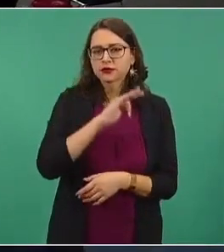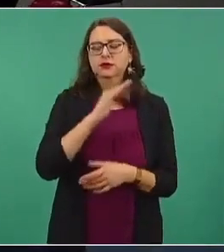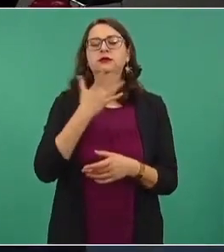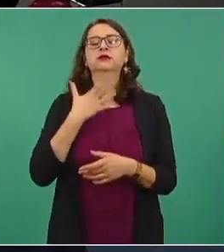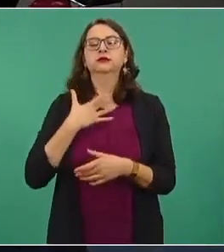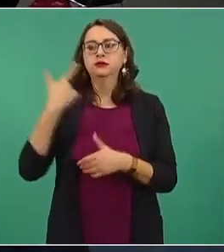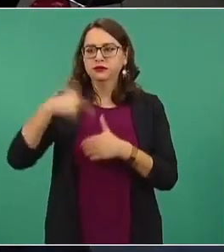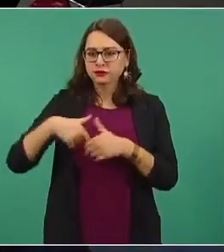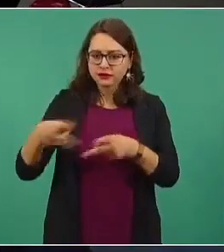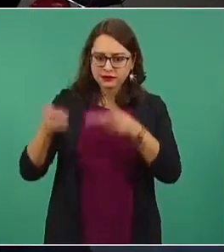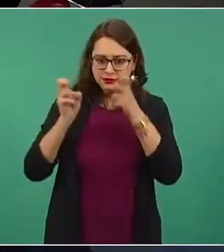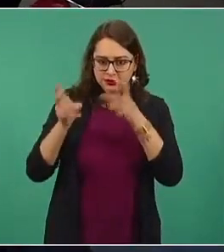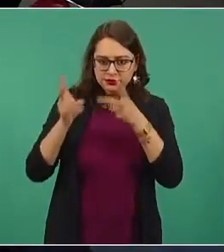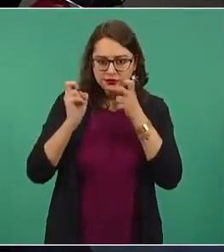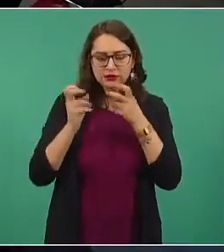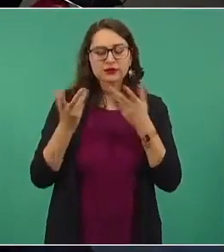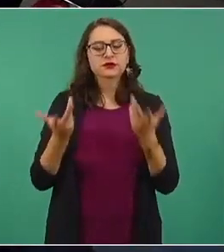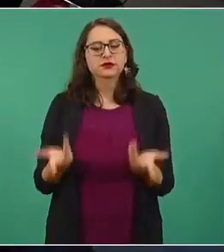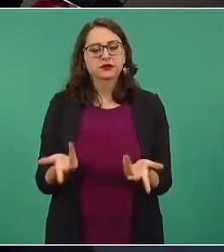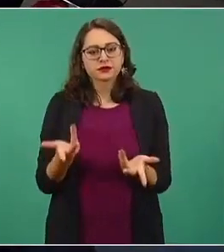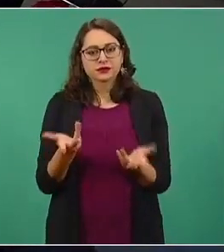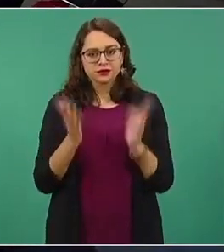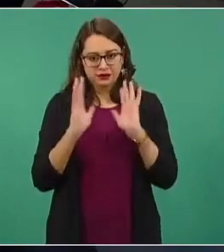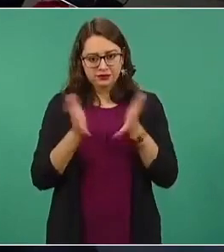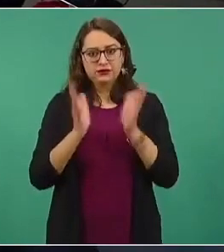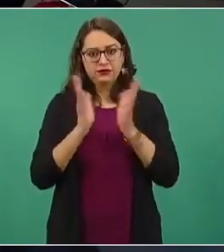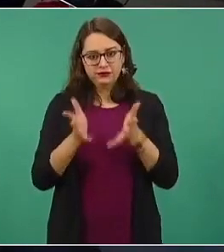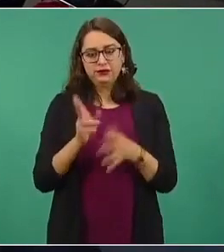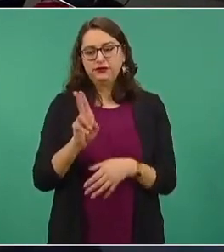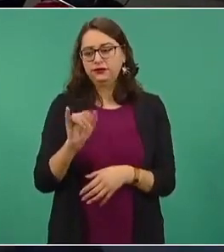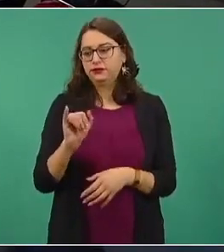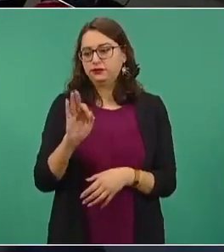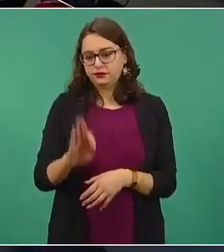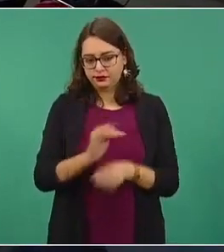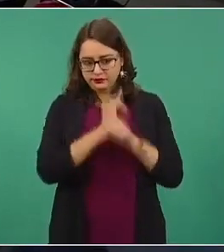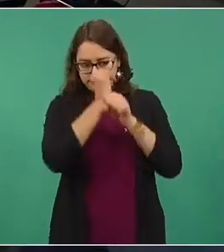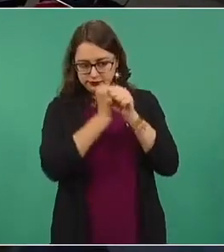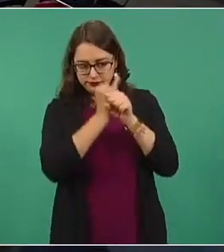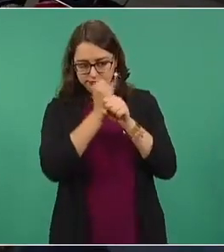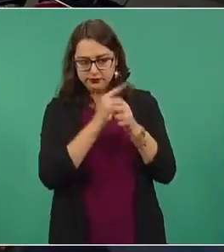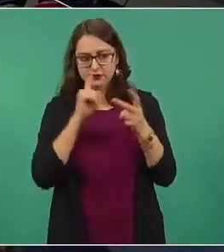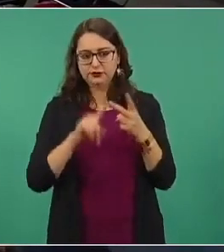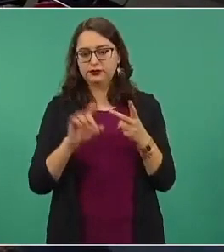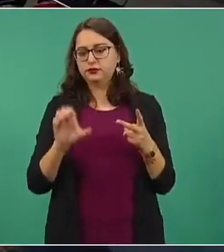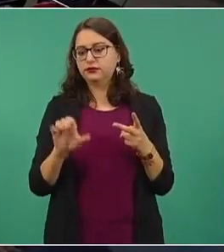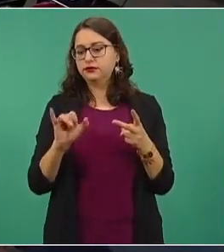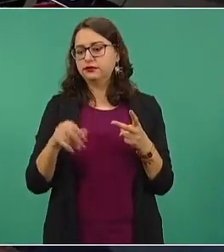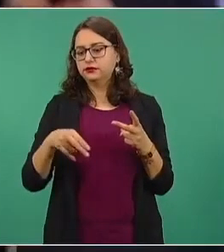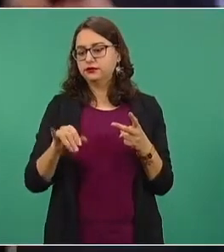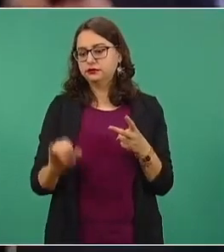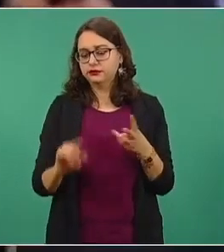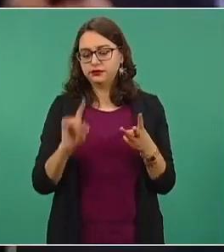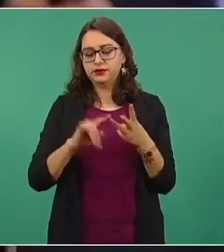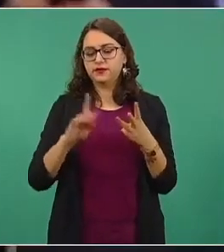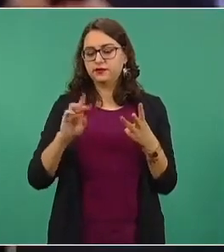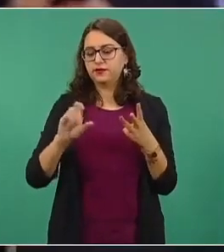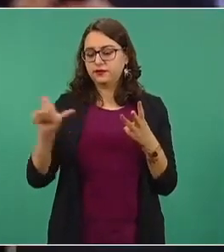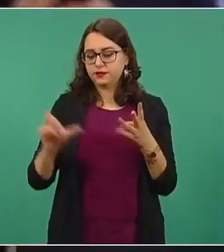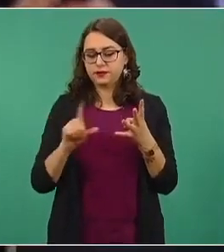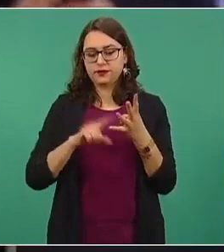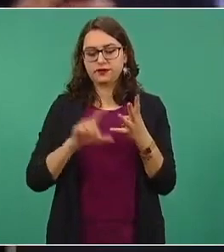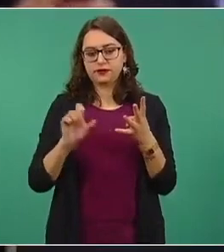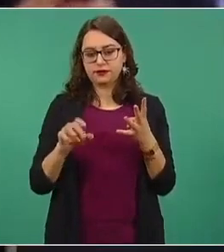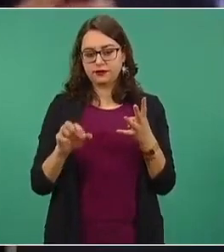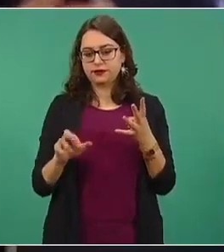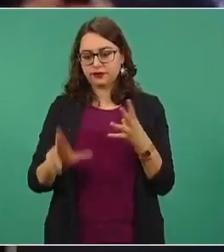Sabemos que ya son investigados por la UIP, por el CNI, por Pemex y la CENER y el